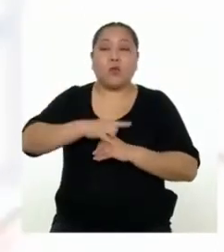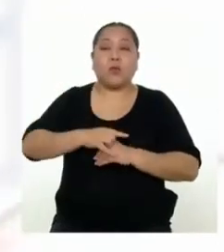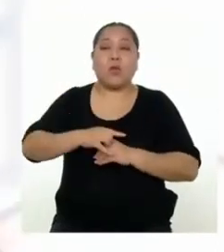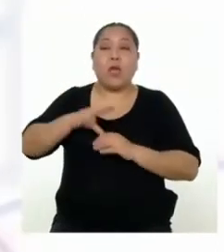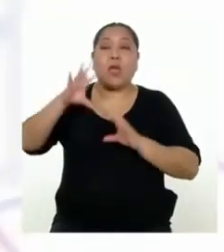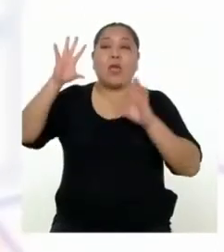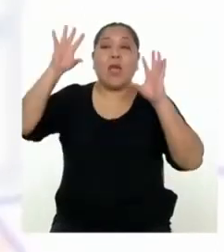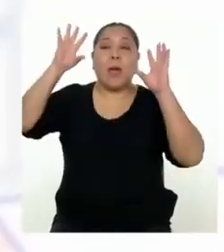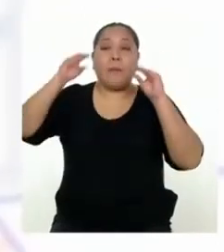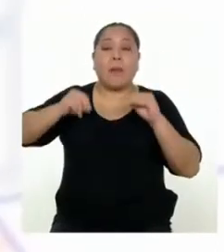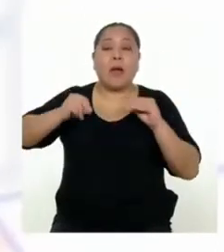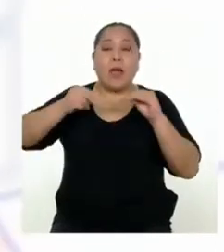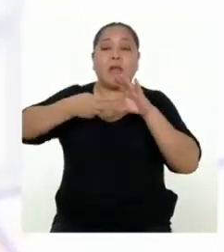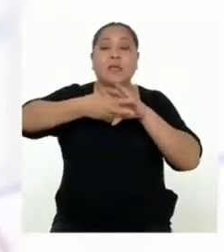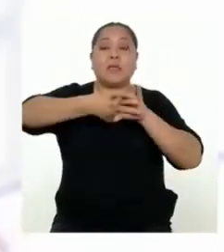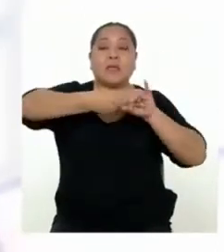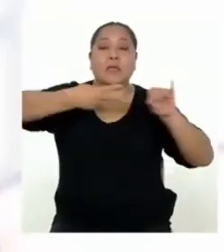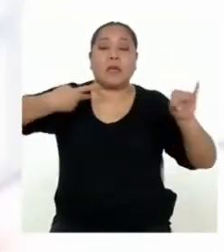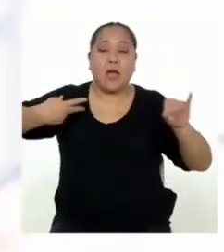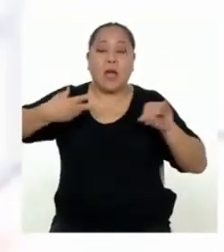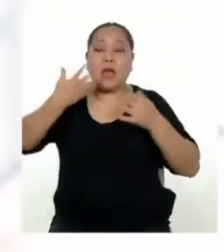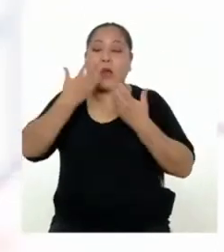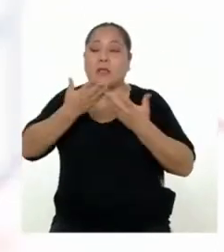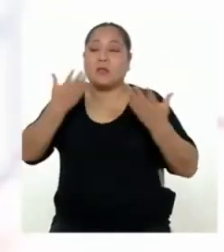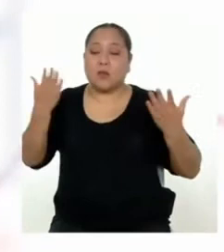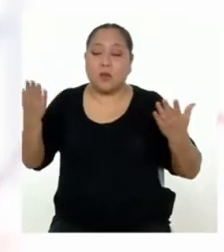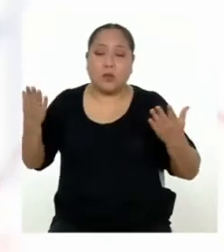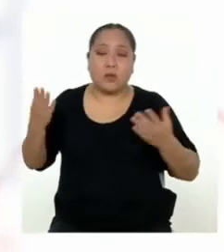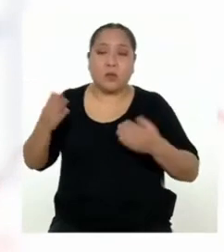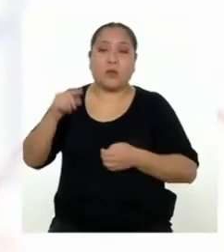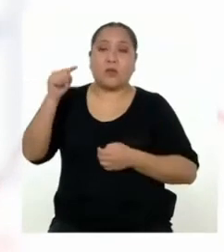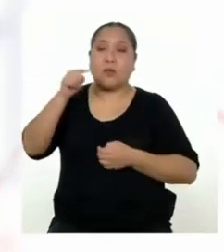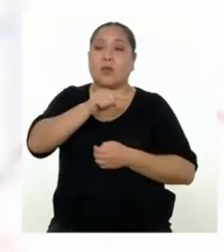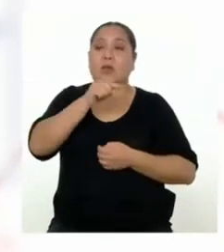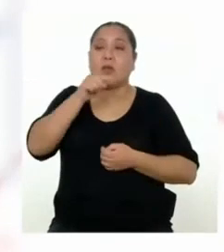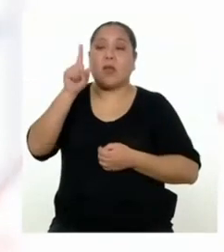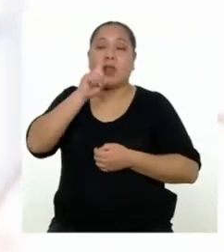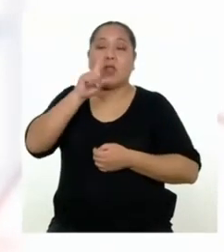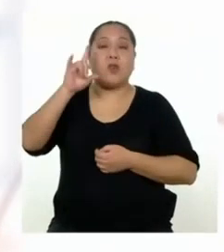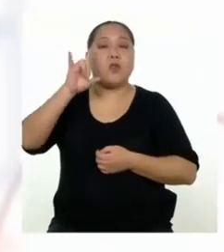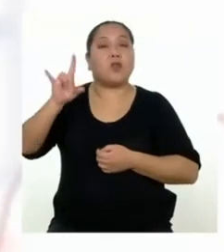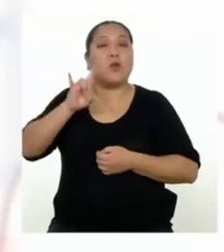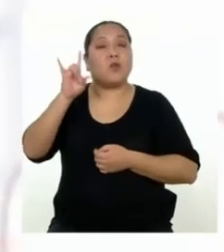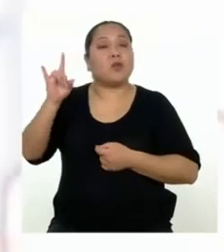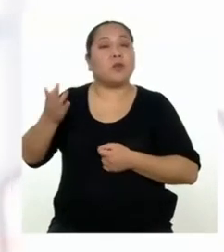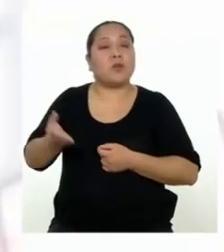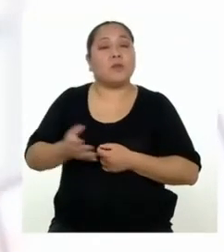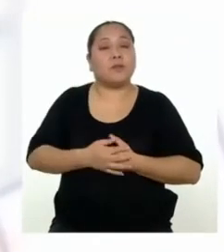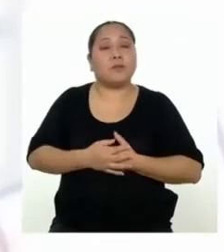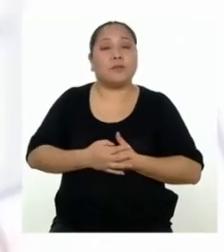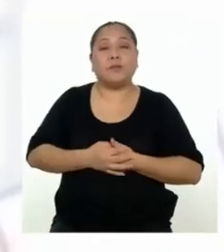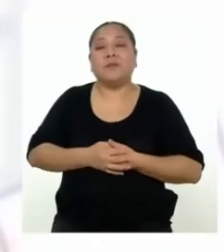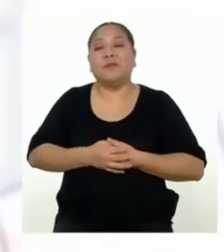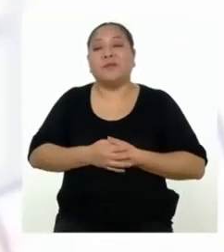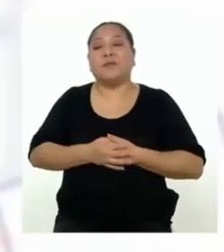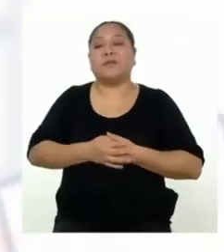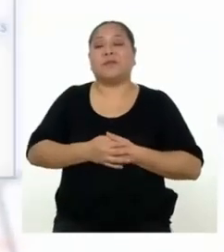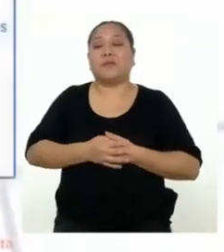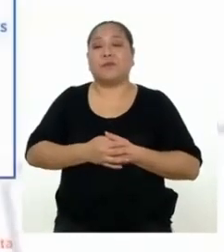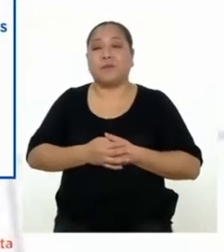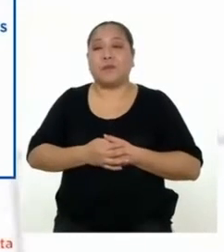apagar y desconectar los enchufes de los artefactos y equipos que no se utilicen.